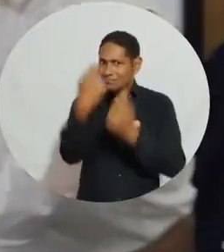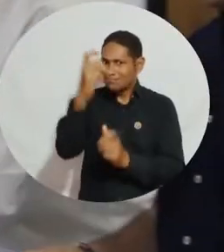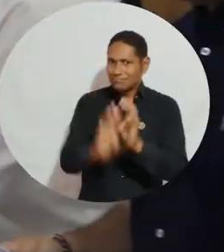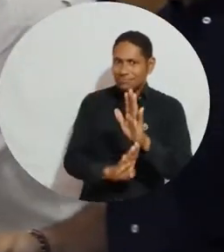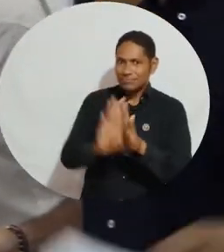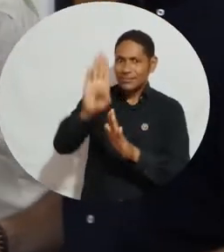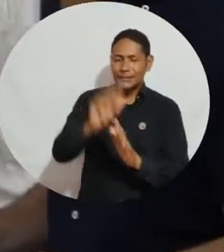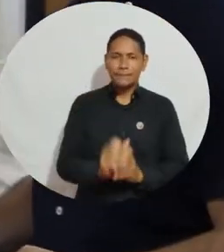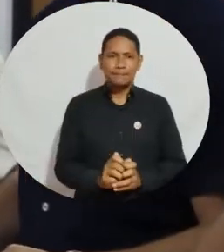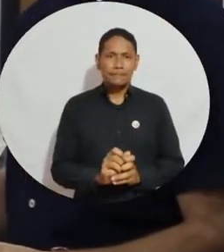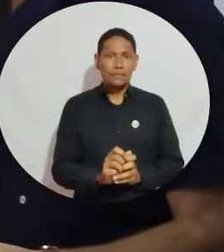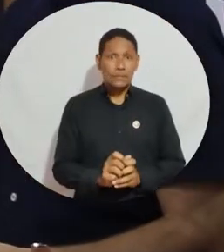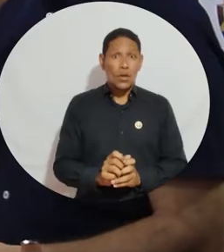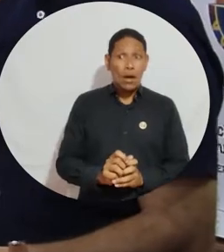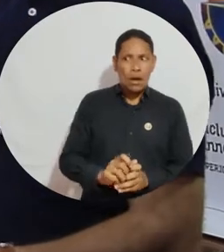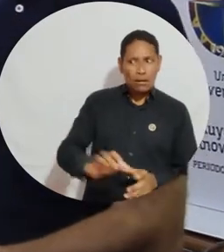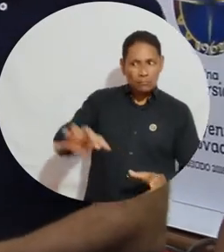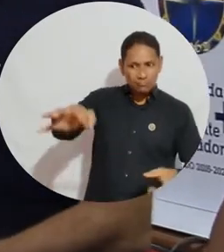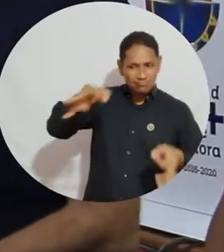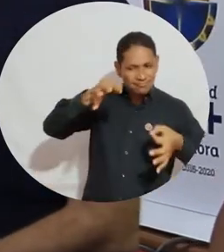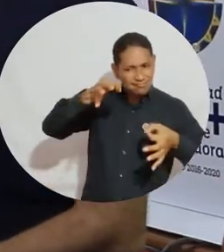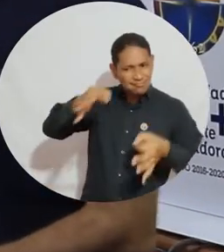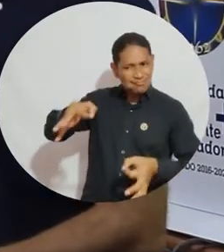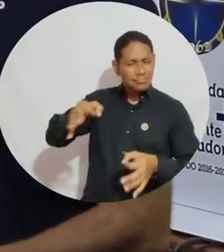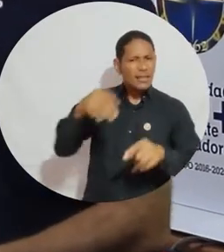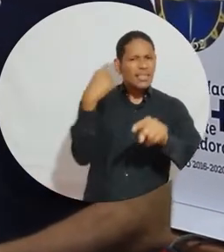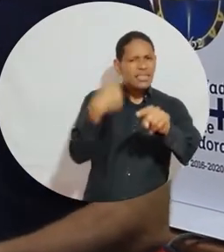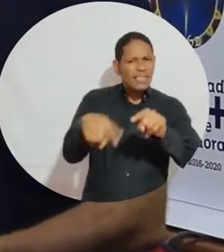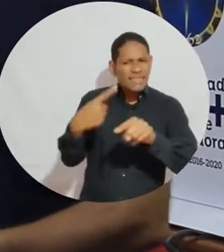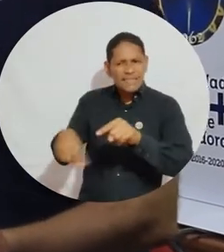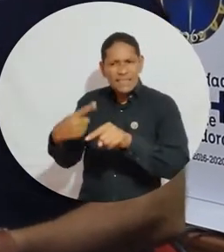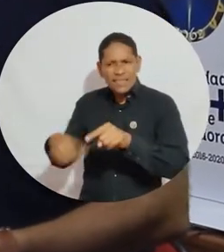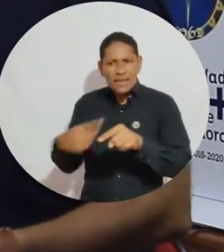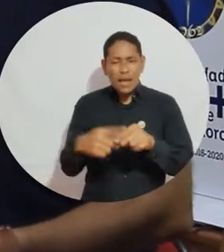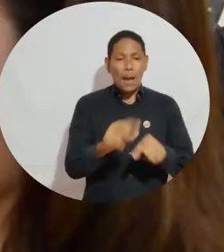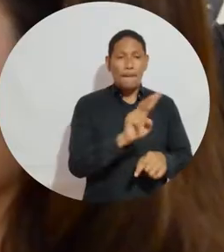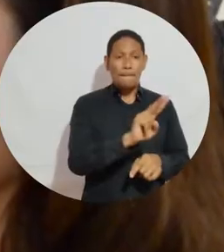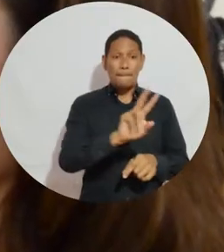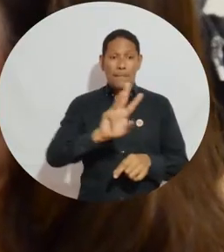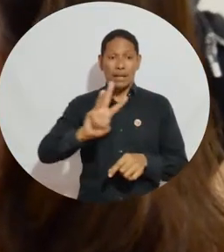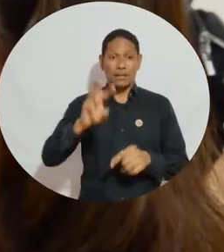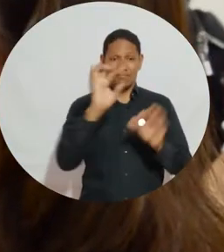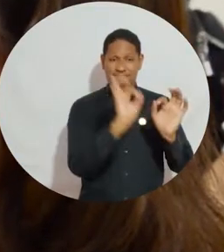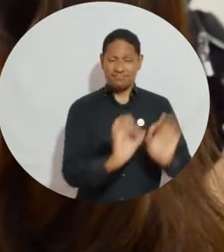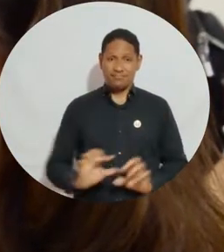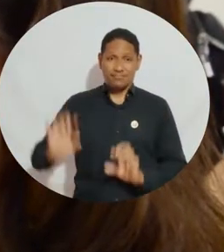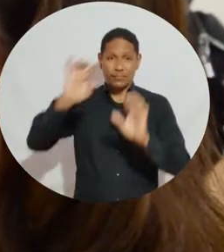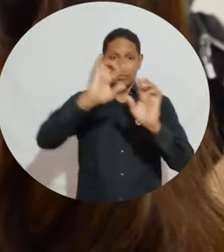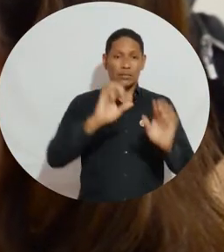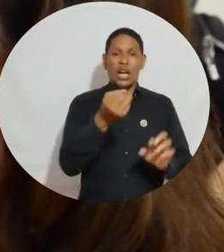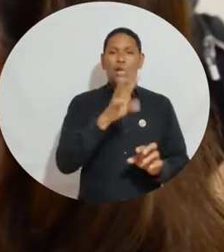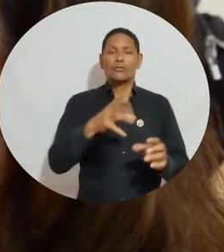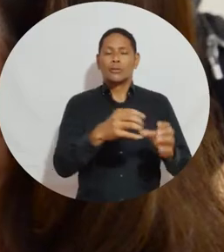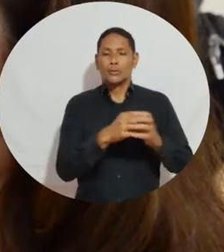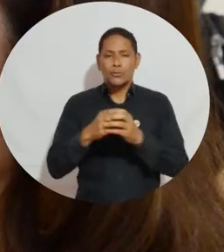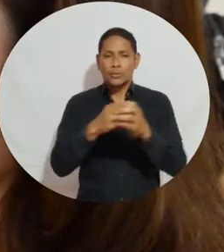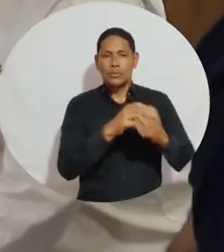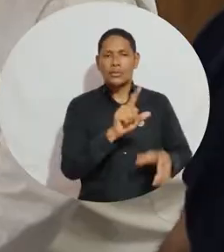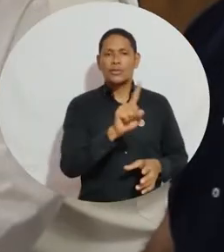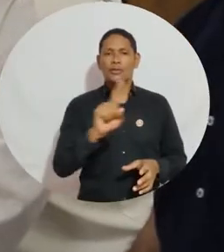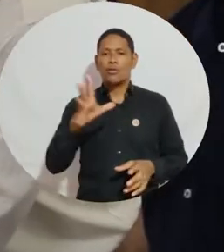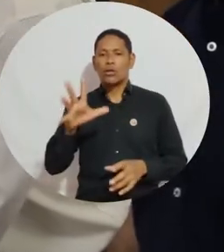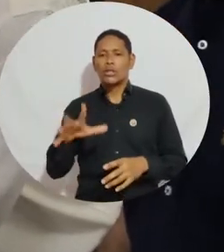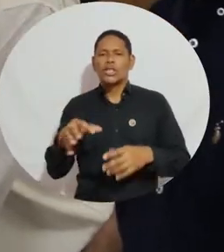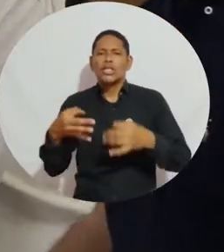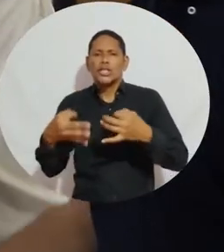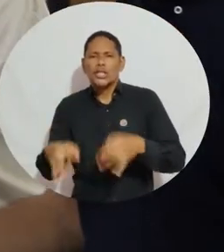medición indicó que los investigadores fueron reconocidos en diferentes categorías clasificados como 23 en Senior, 14 en Asociado y